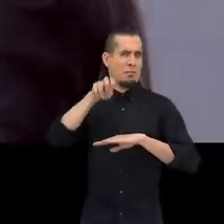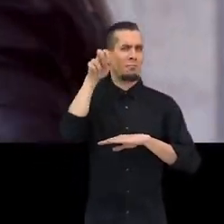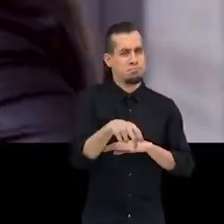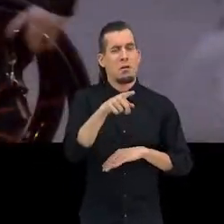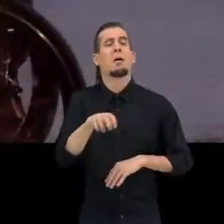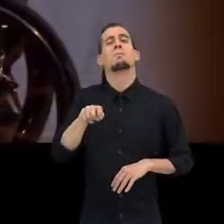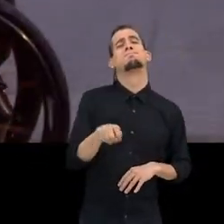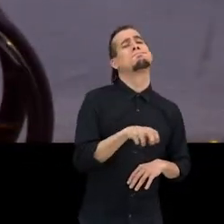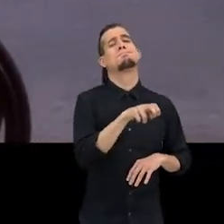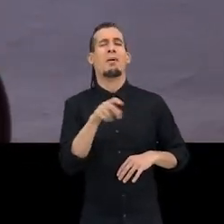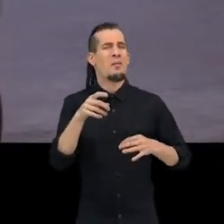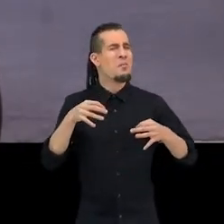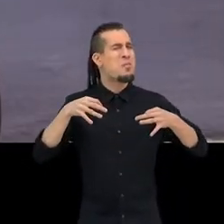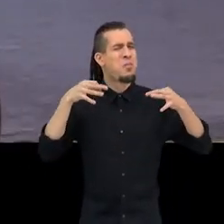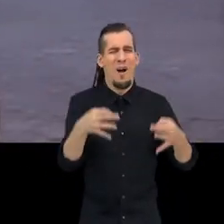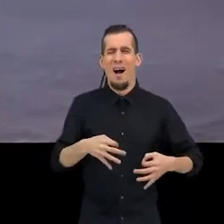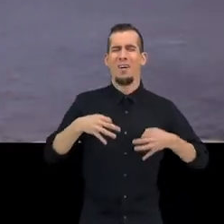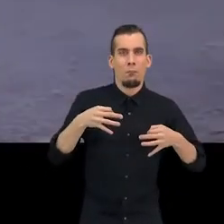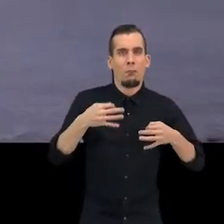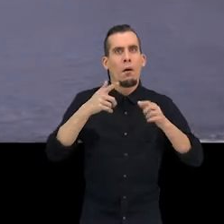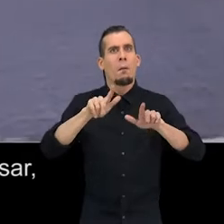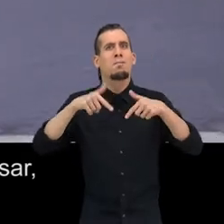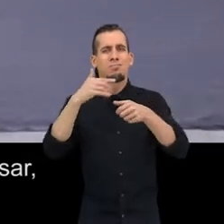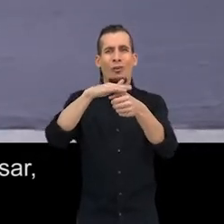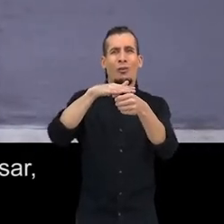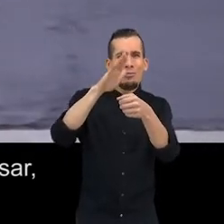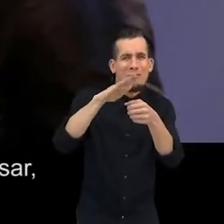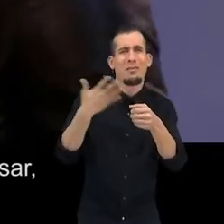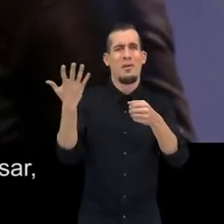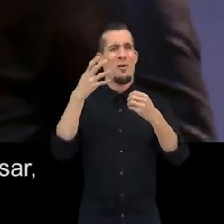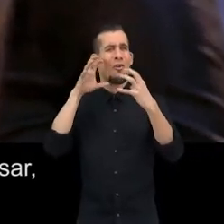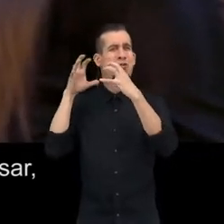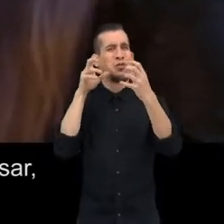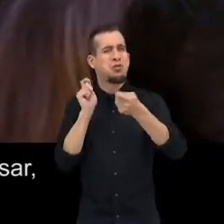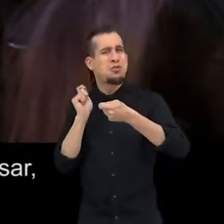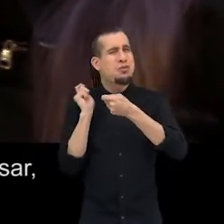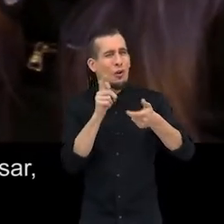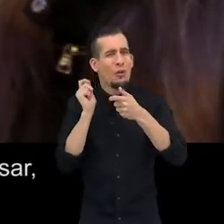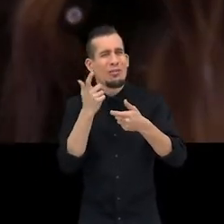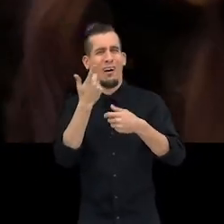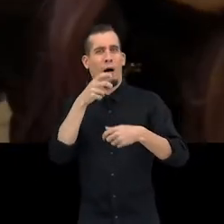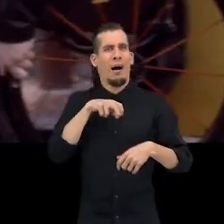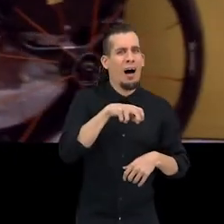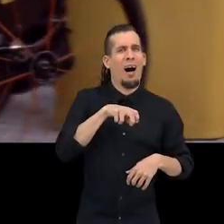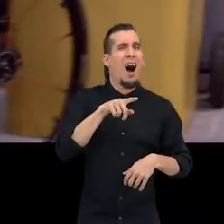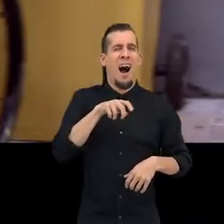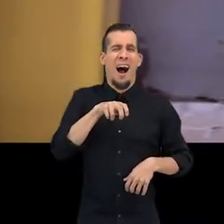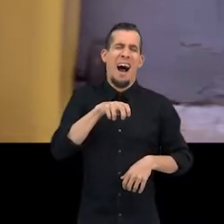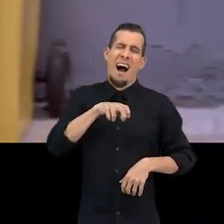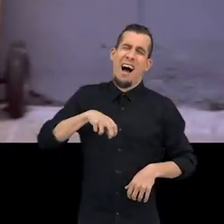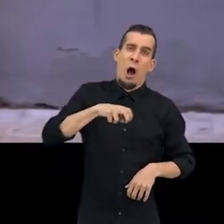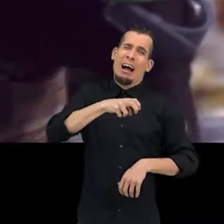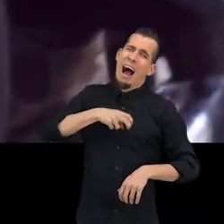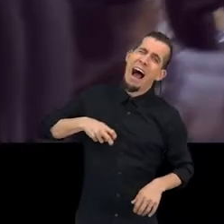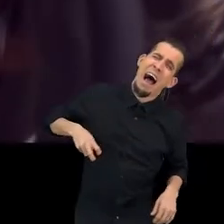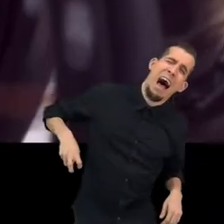Imagina que vas por una calle A tu ritmo, a lo tuyo Y de repente ves que hay unos contenedores que no te dejan pasar O una furgoneta de reparto